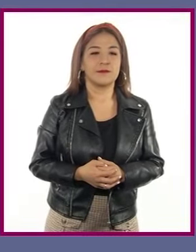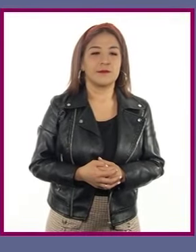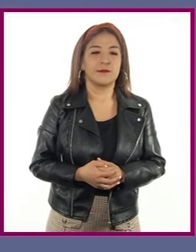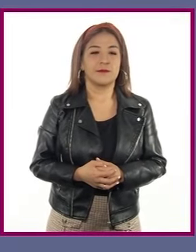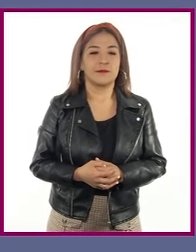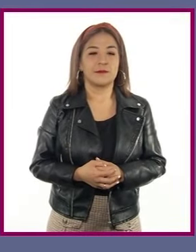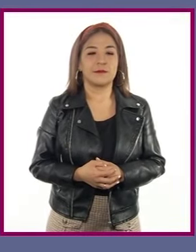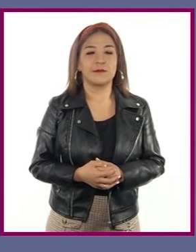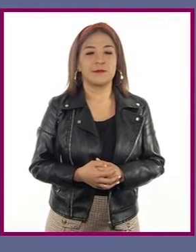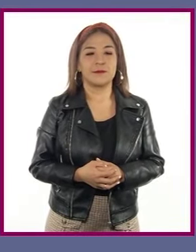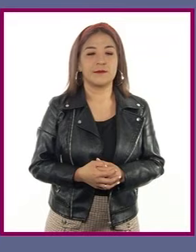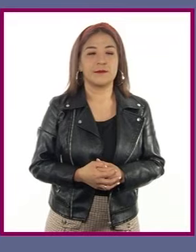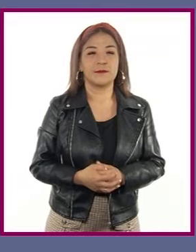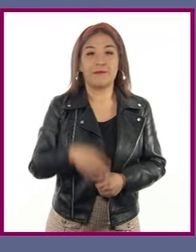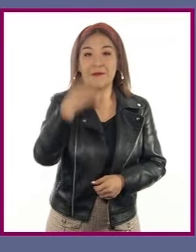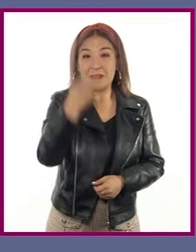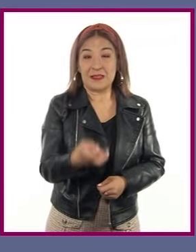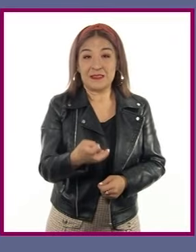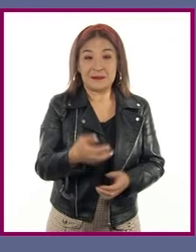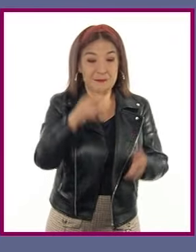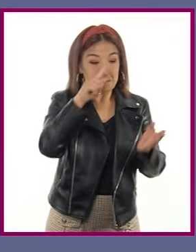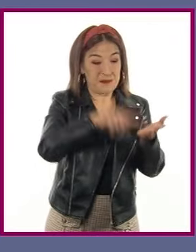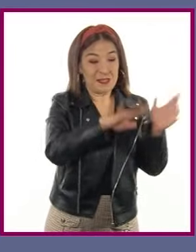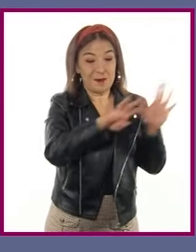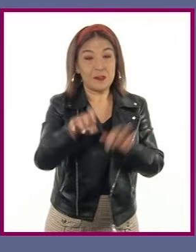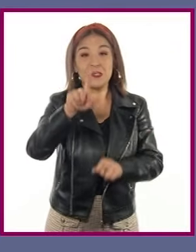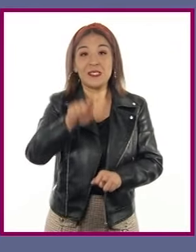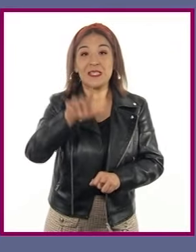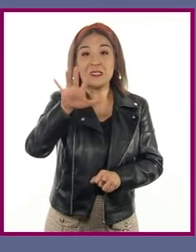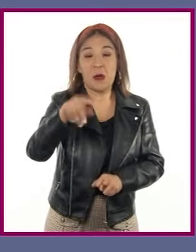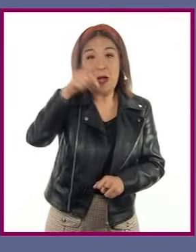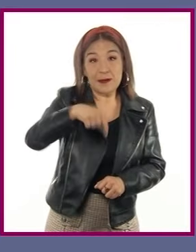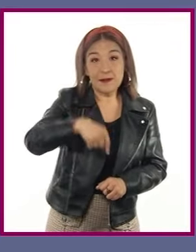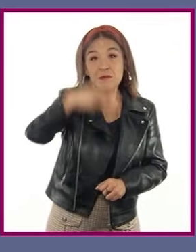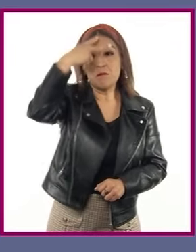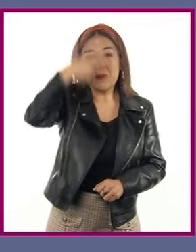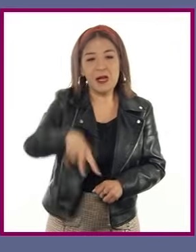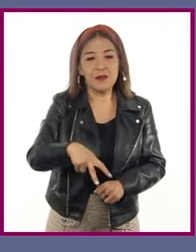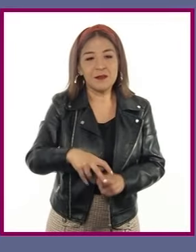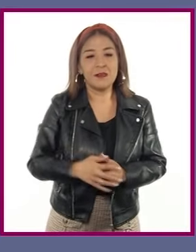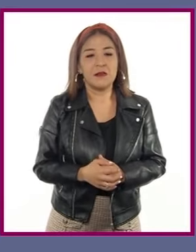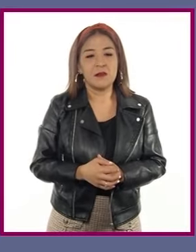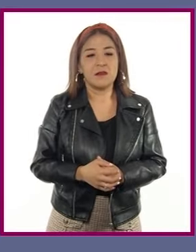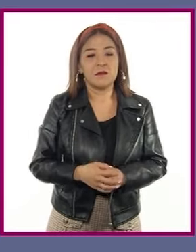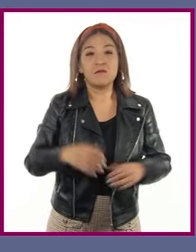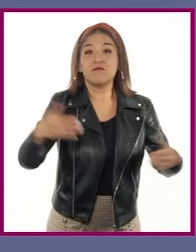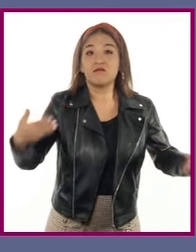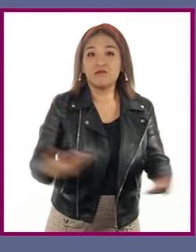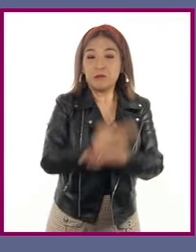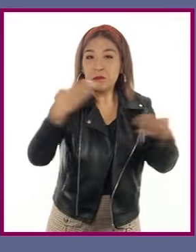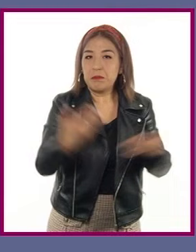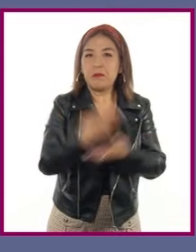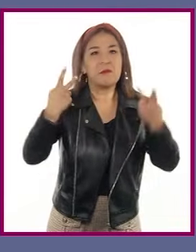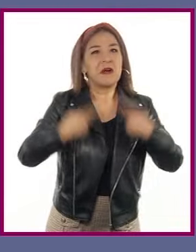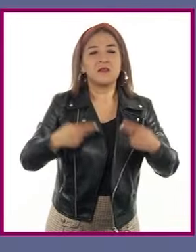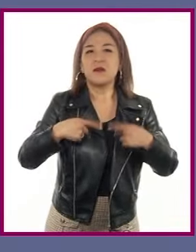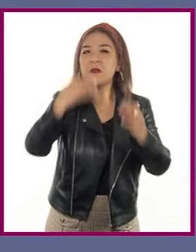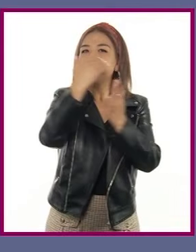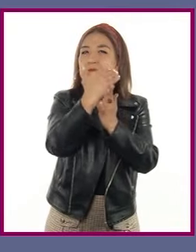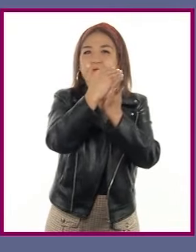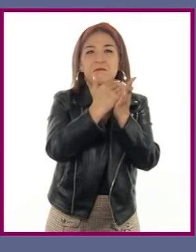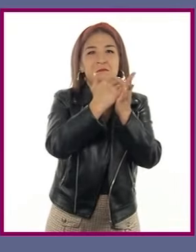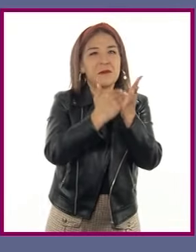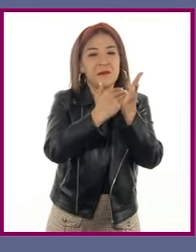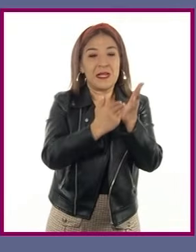A partir de 1975, en México comenzó a disminuir la tasa de crecimiento de la población. En